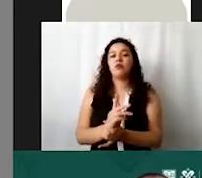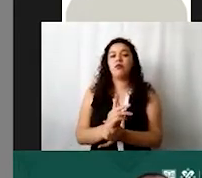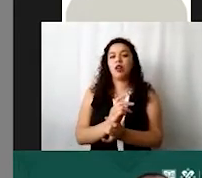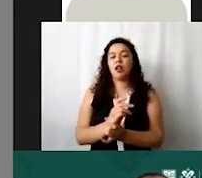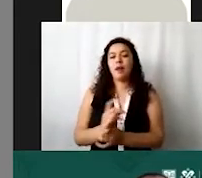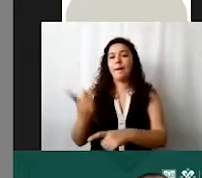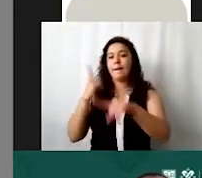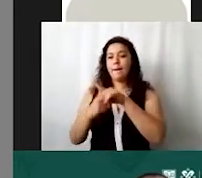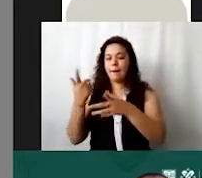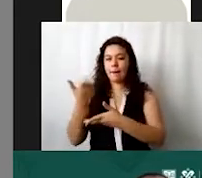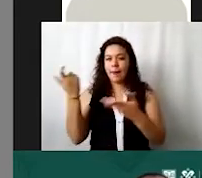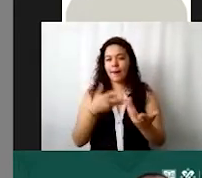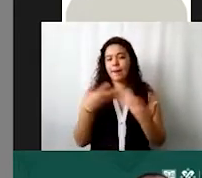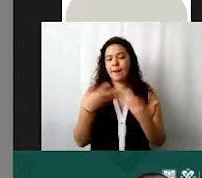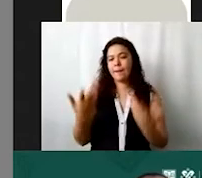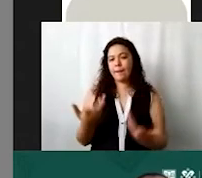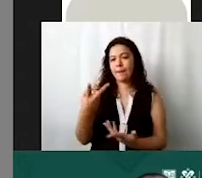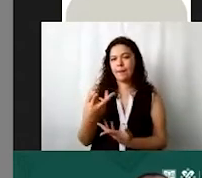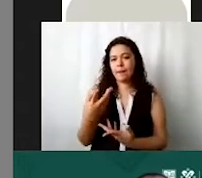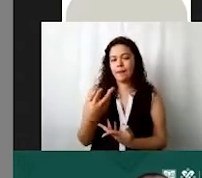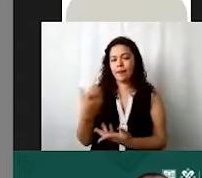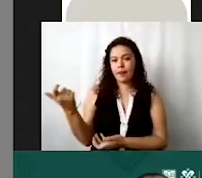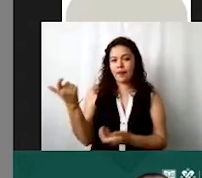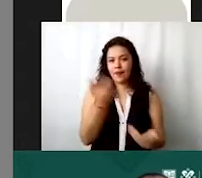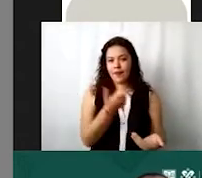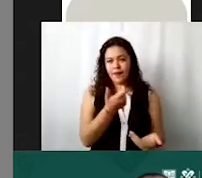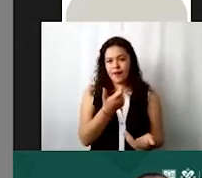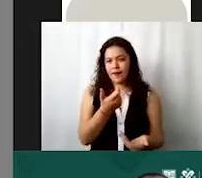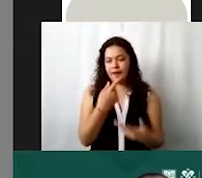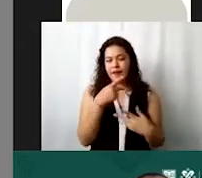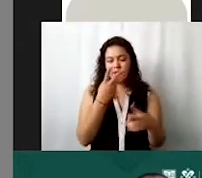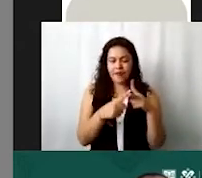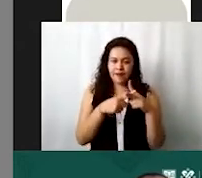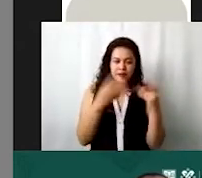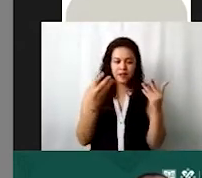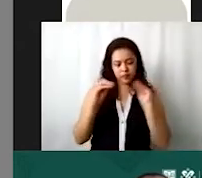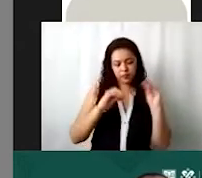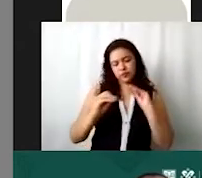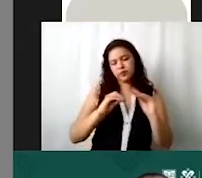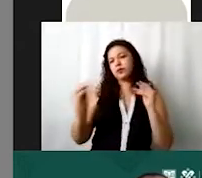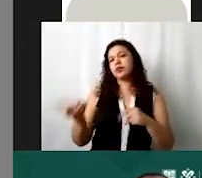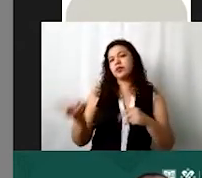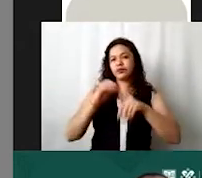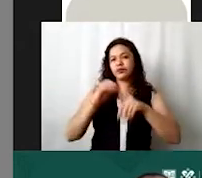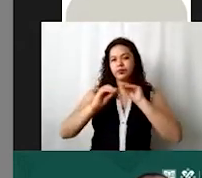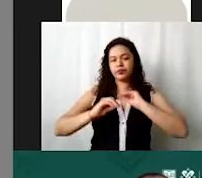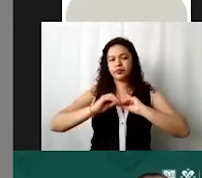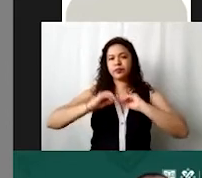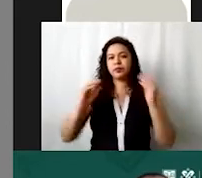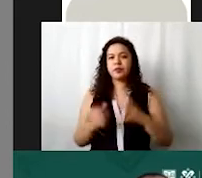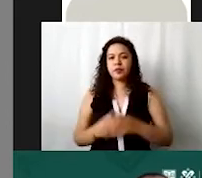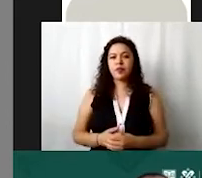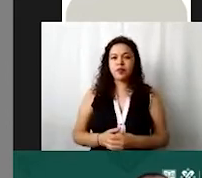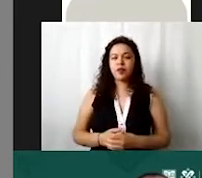va a quedar aquí recuerden es sueldo bruto hacen sus cálculos y ya presupuestan aquí todo lo demás y aquí hablamos de